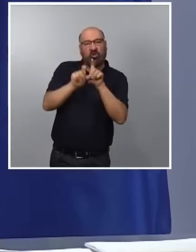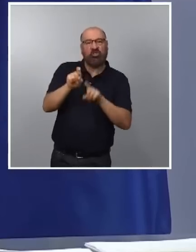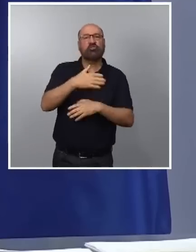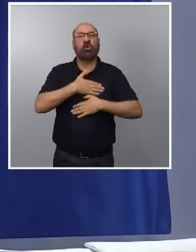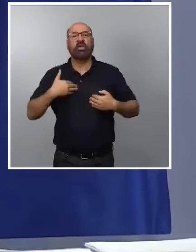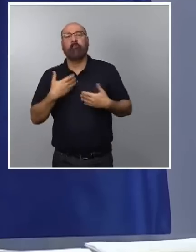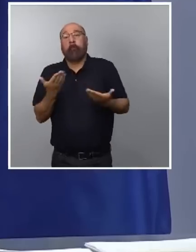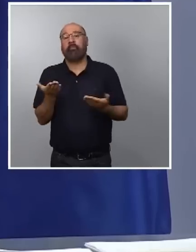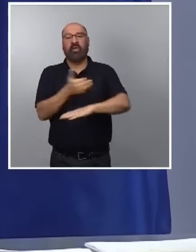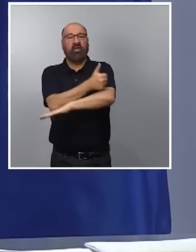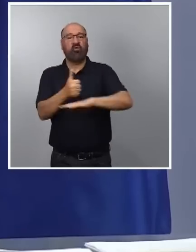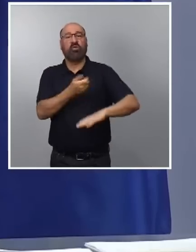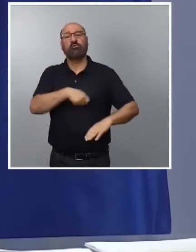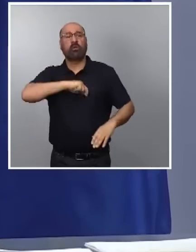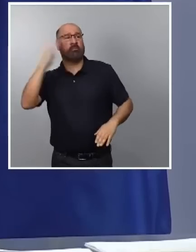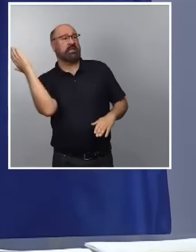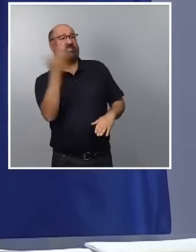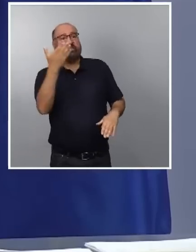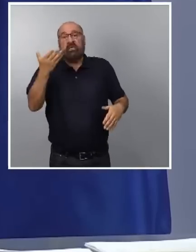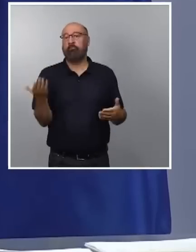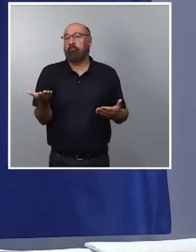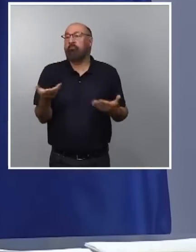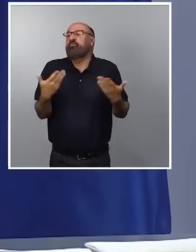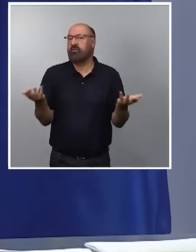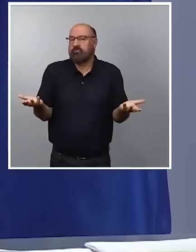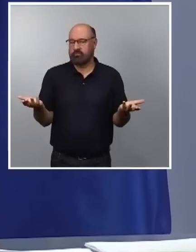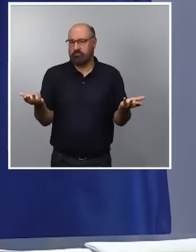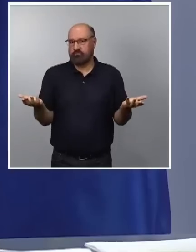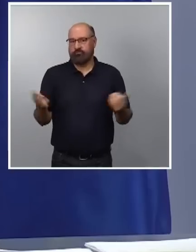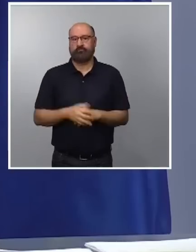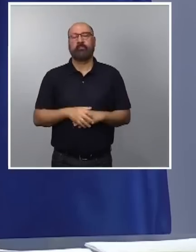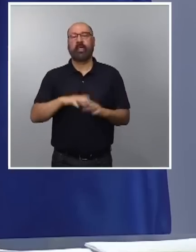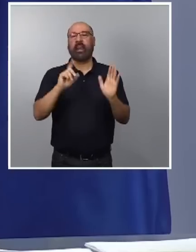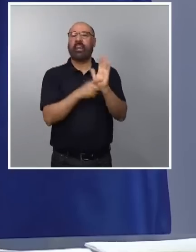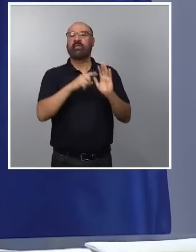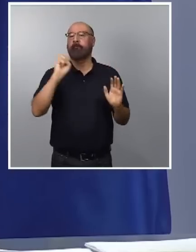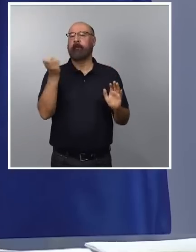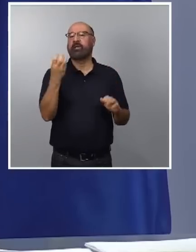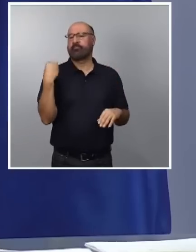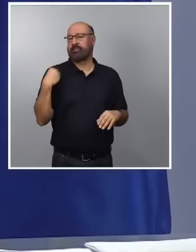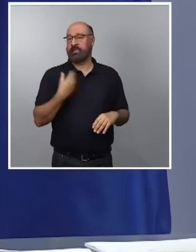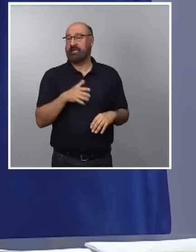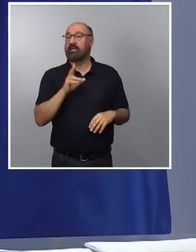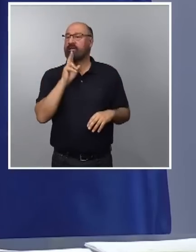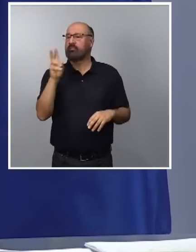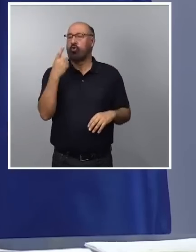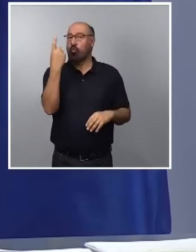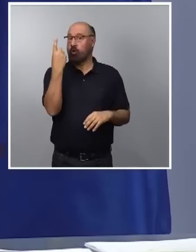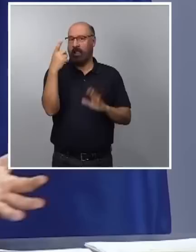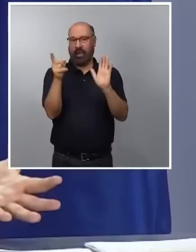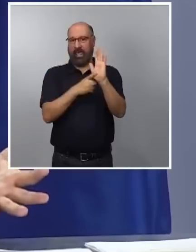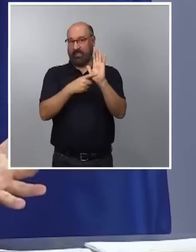que quiere castigar a los ciudadanos españoles. Es, porque me pregunto usted por varias leyes que ha mencionado y respondo por una que